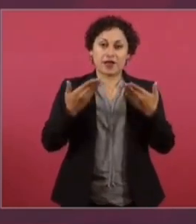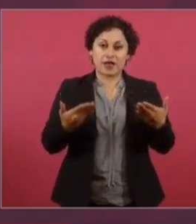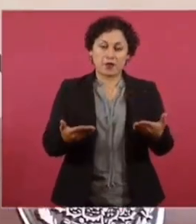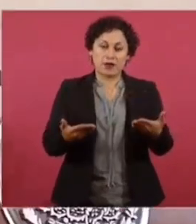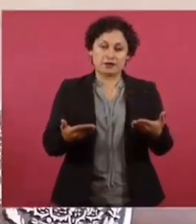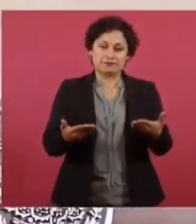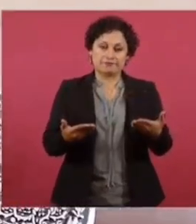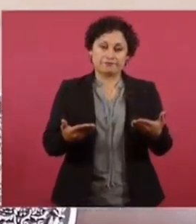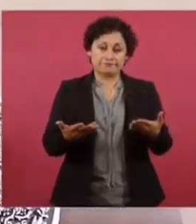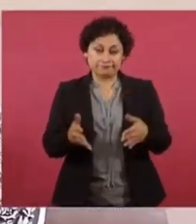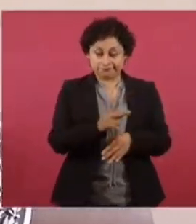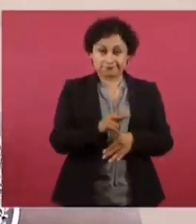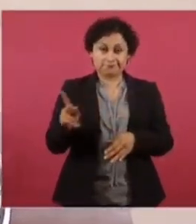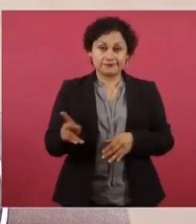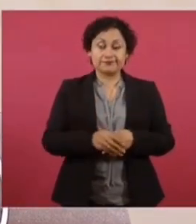Claro.